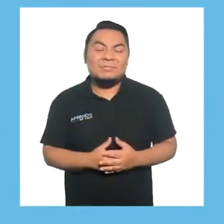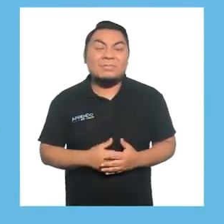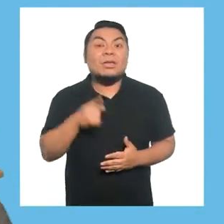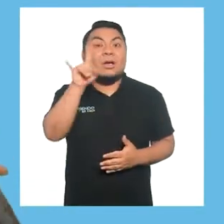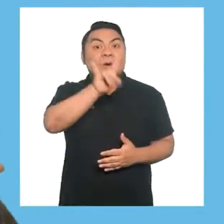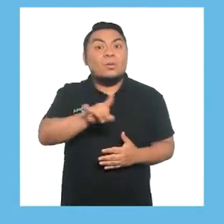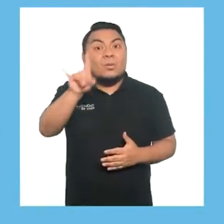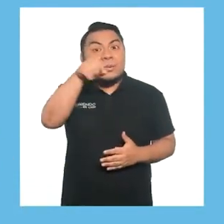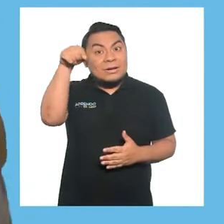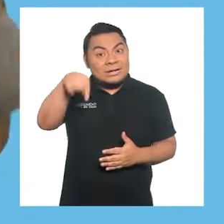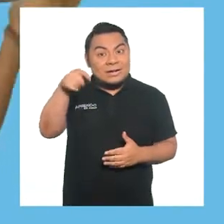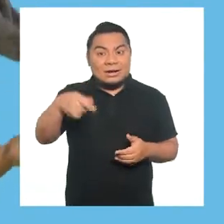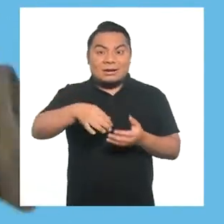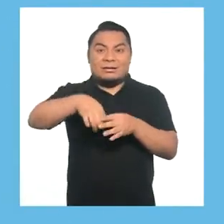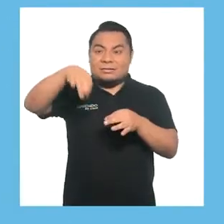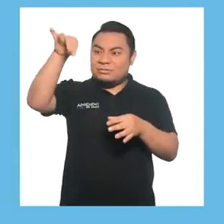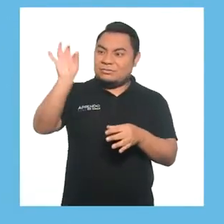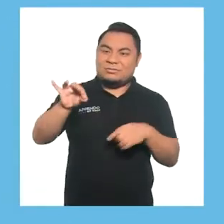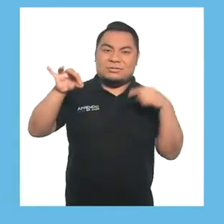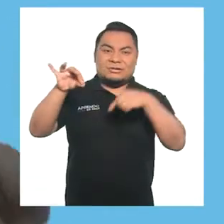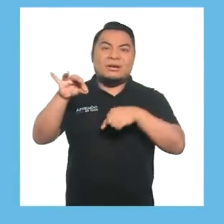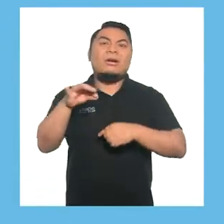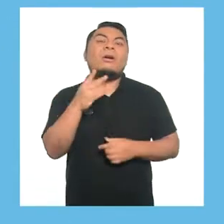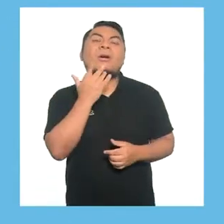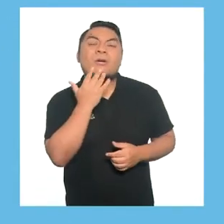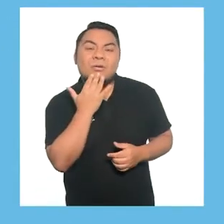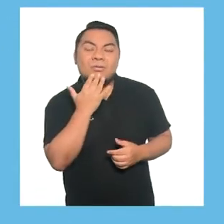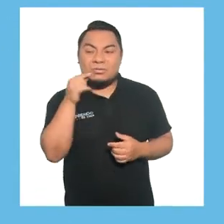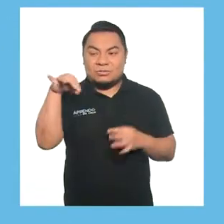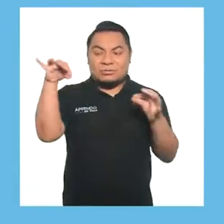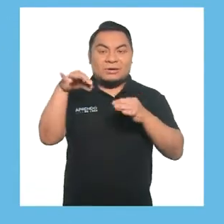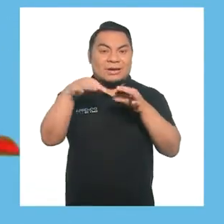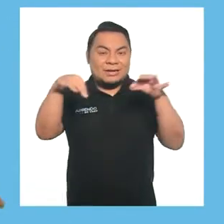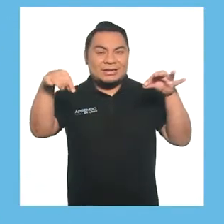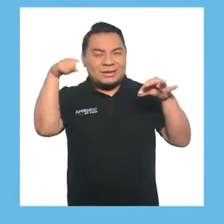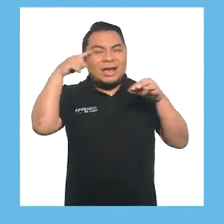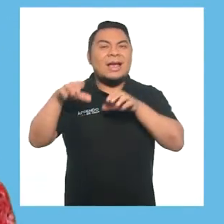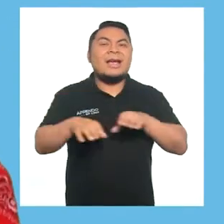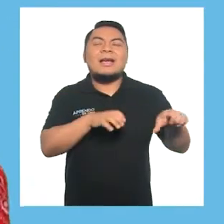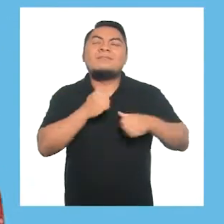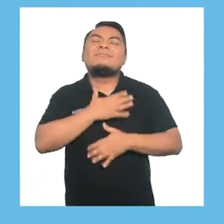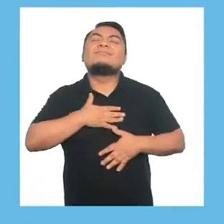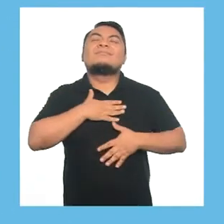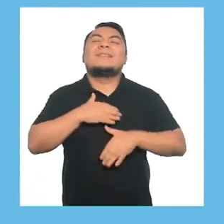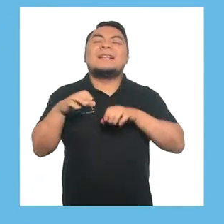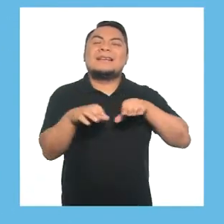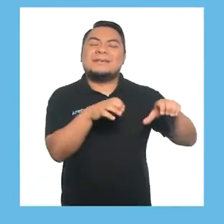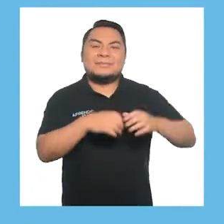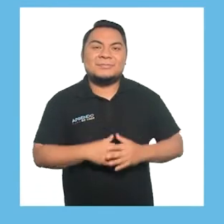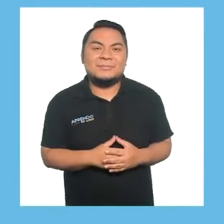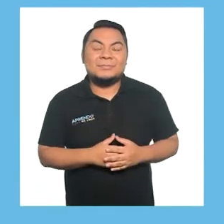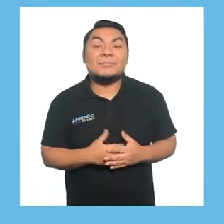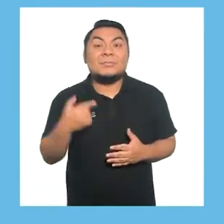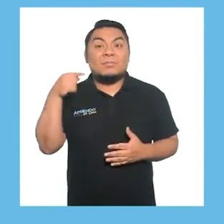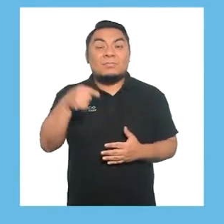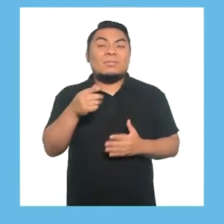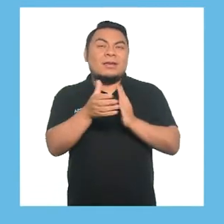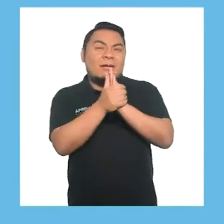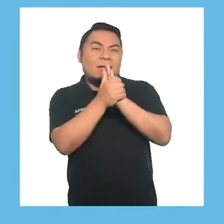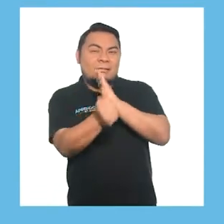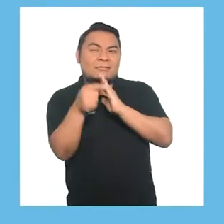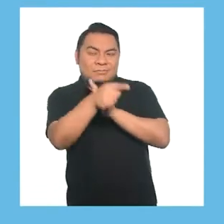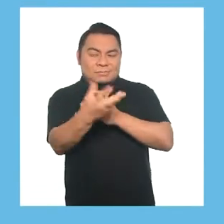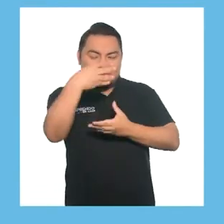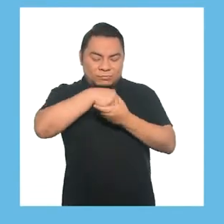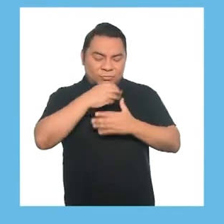¡Genial! Usaremos estos pañuelos de colores o telas para realizar una divertida actividad. Las